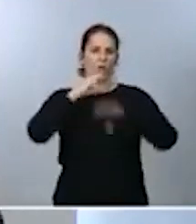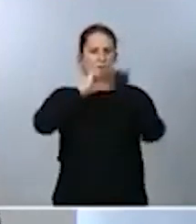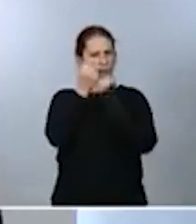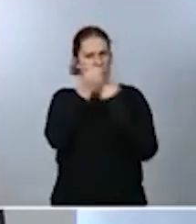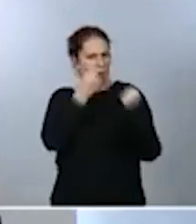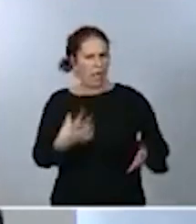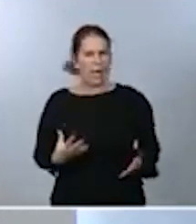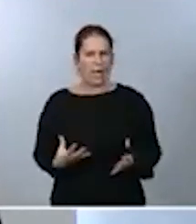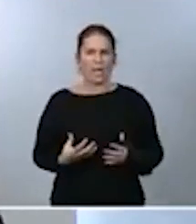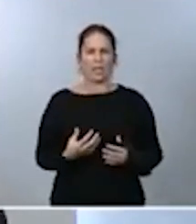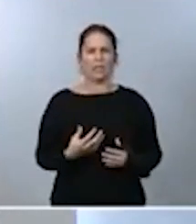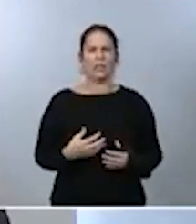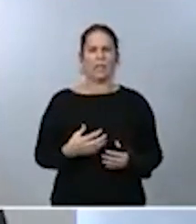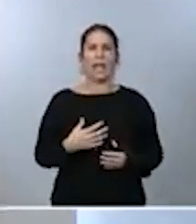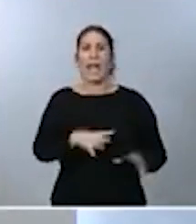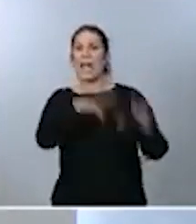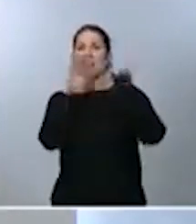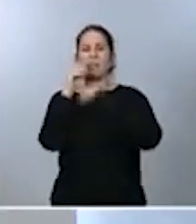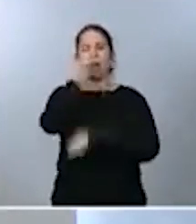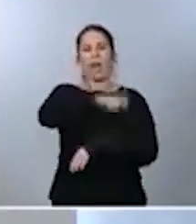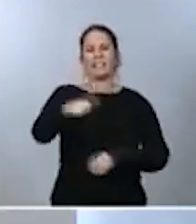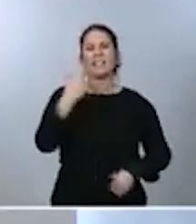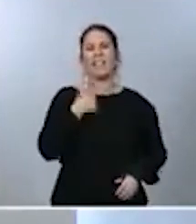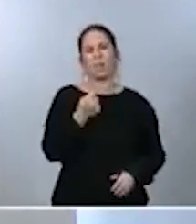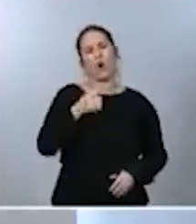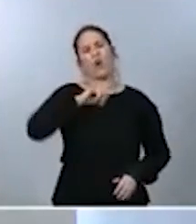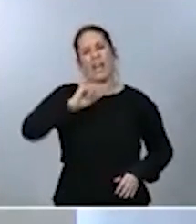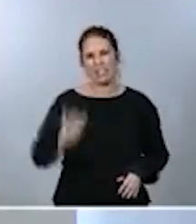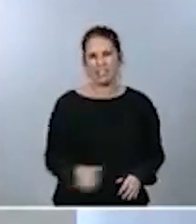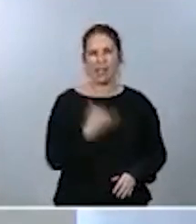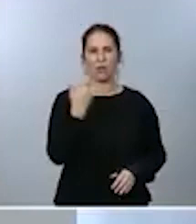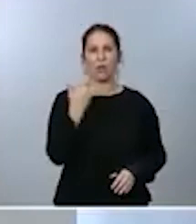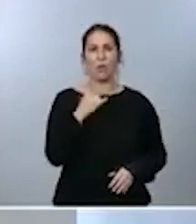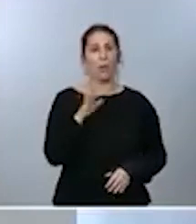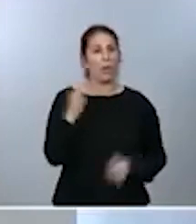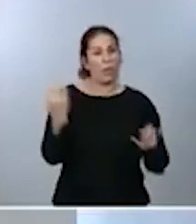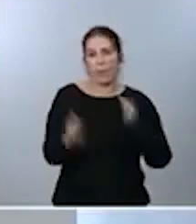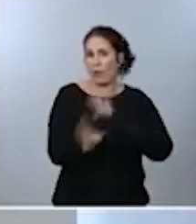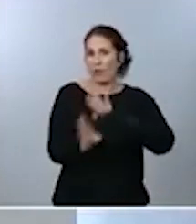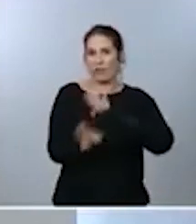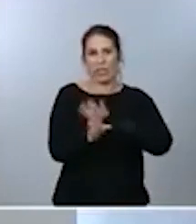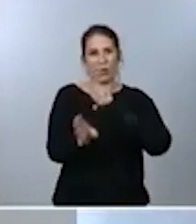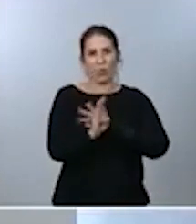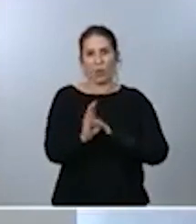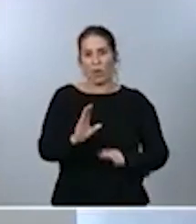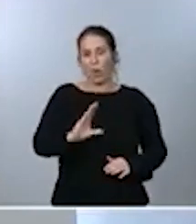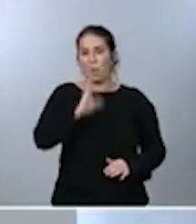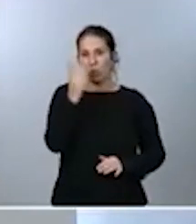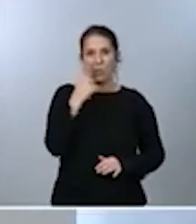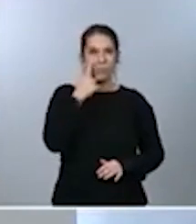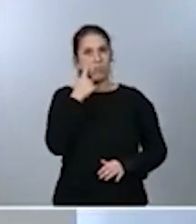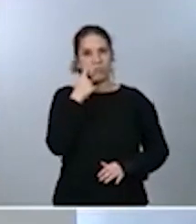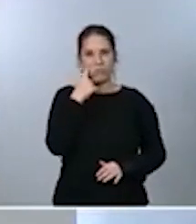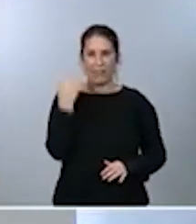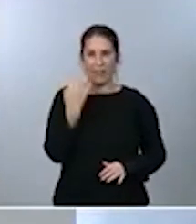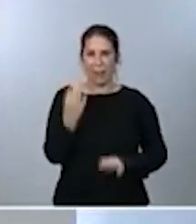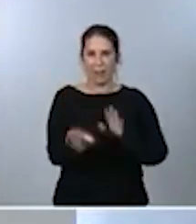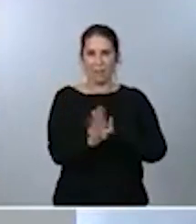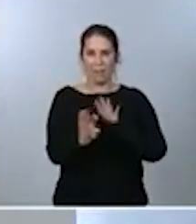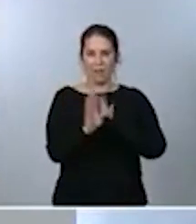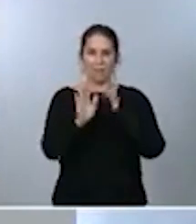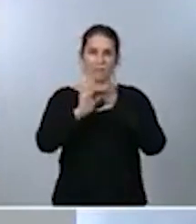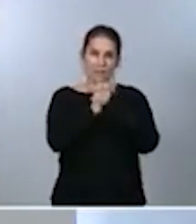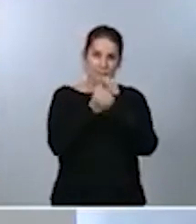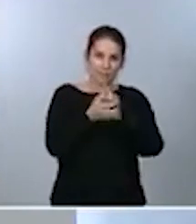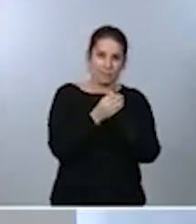entendemos que todo el mundo está ya, pues en fin, poco cansado de esto, pero que hay que seguir aplicando porque tenemos que estar en guardia y en alerta. Y son el lavado de manos, la higiene de